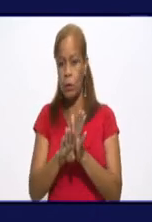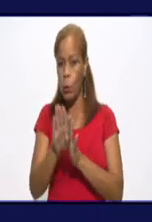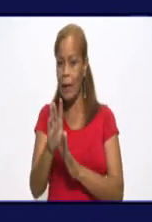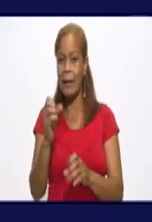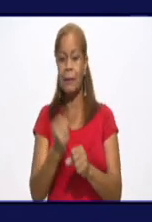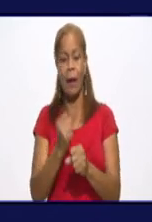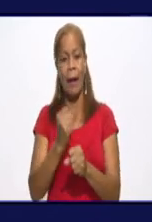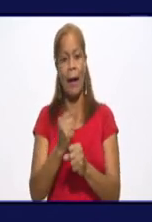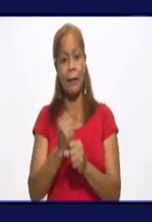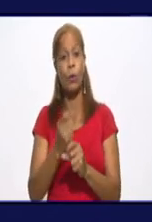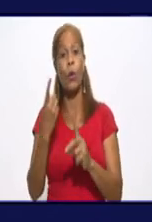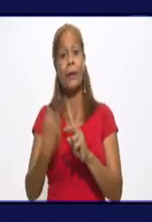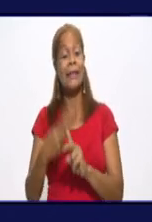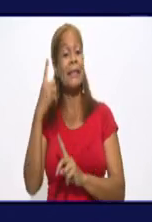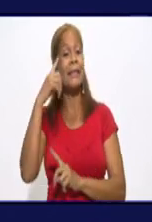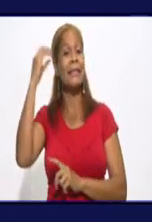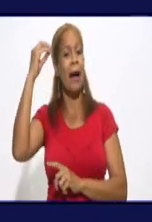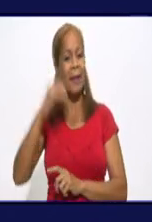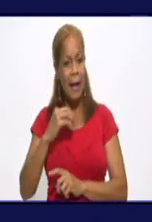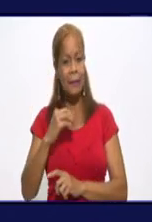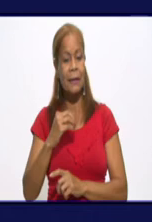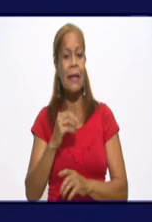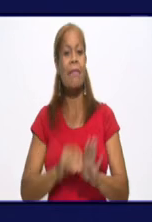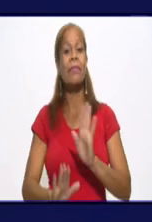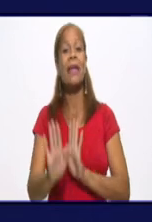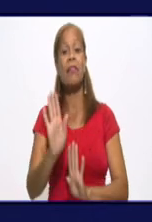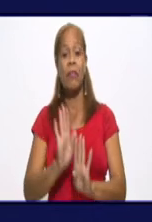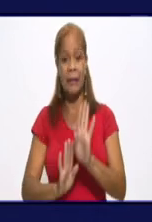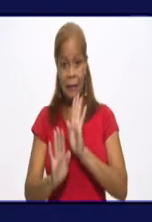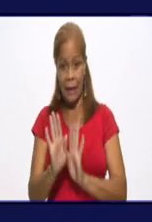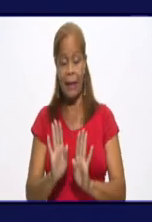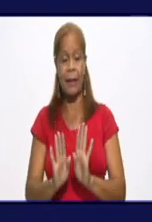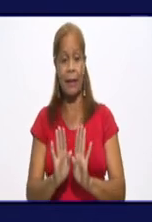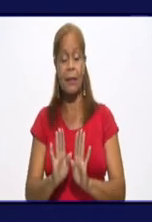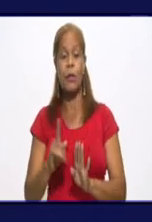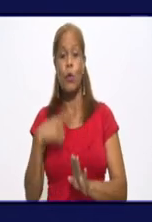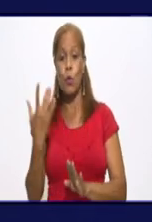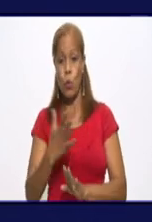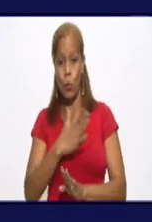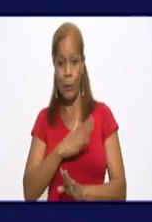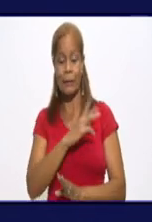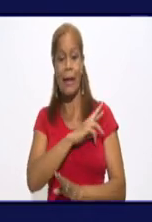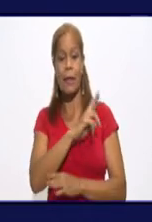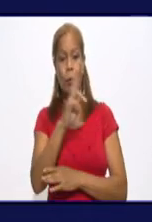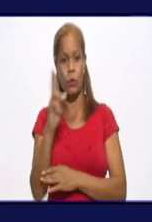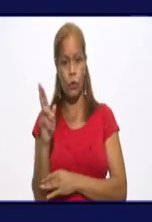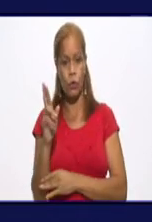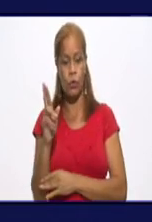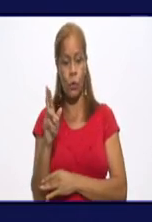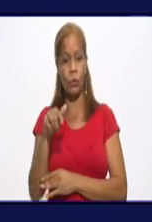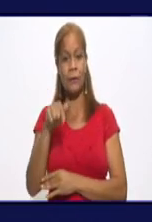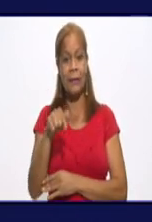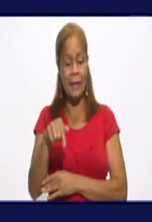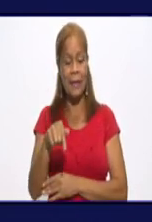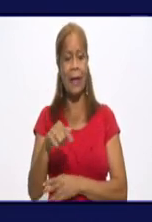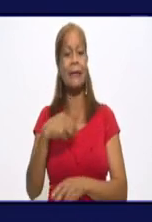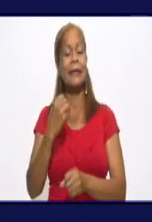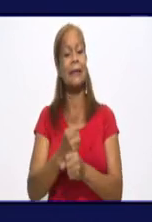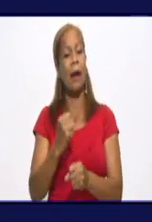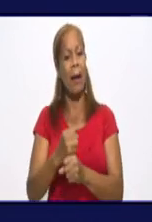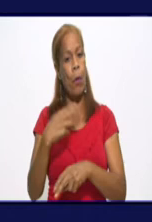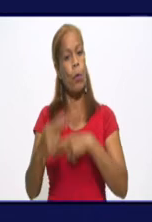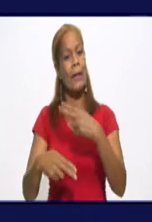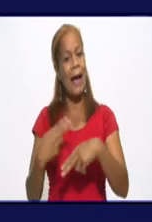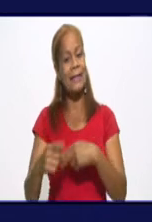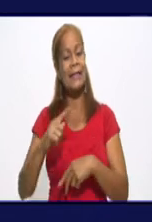sabrán defender, continuar defendiendo nuestra revolución desde esa digna labor que realizan todos